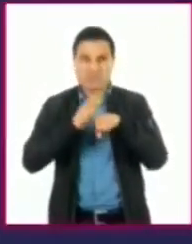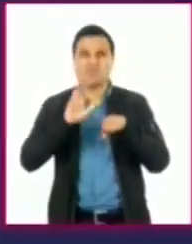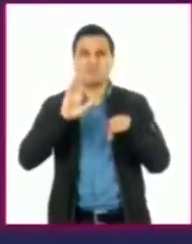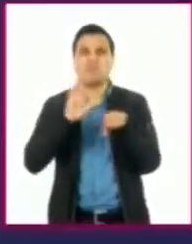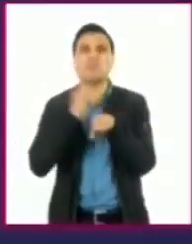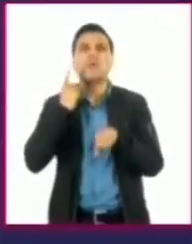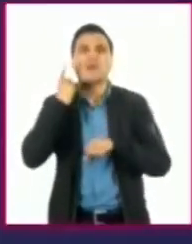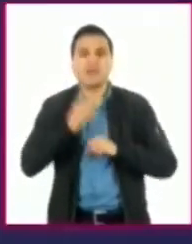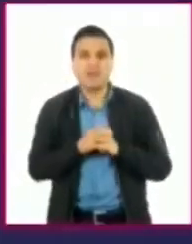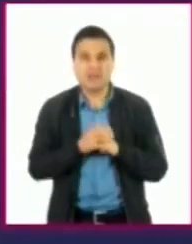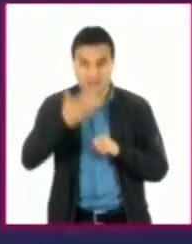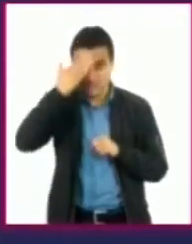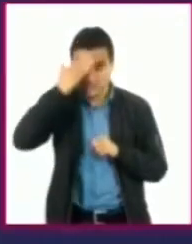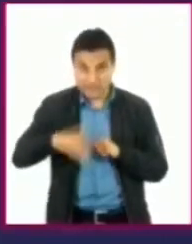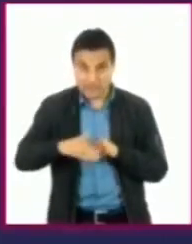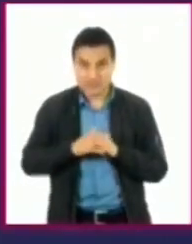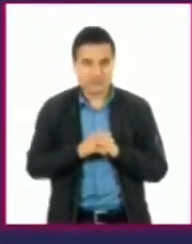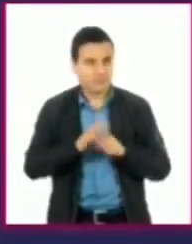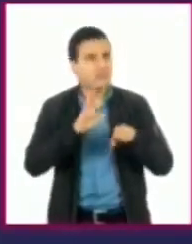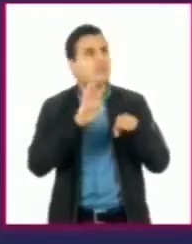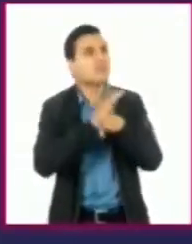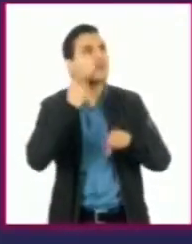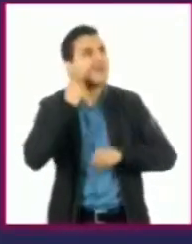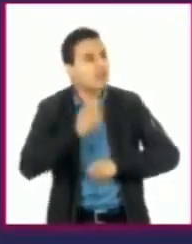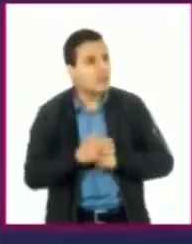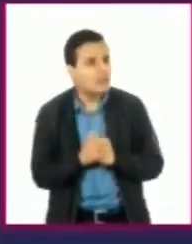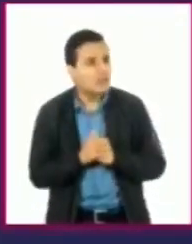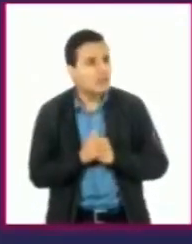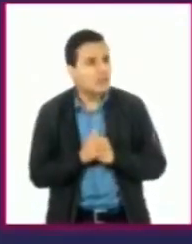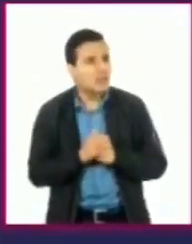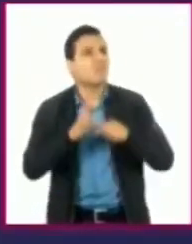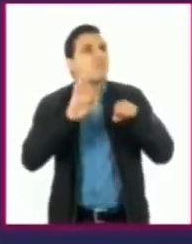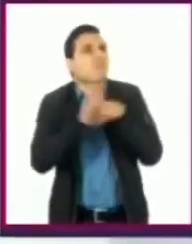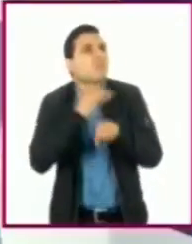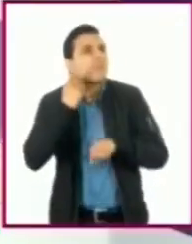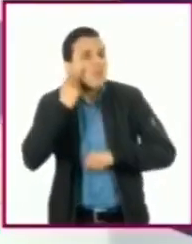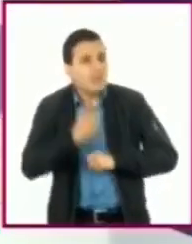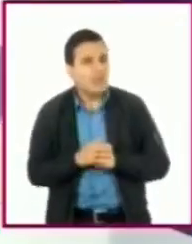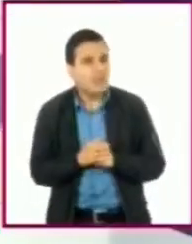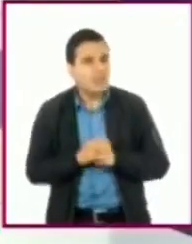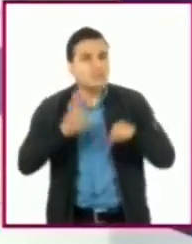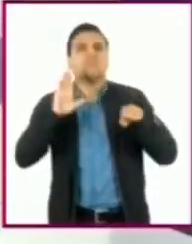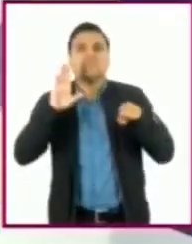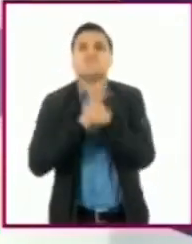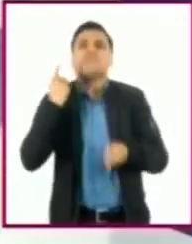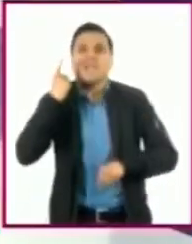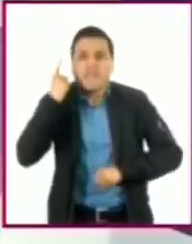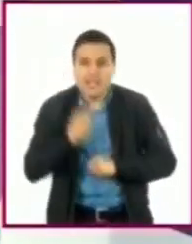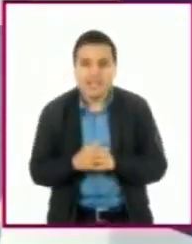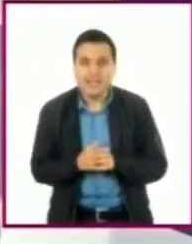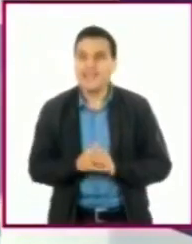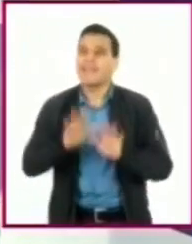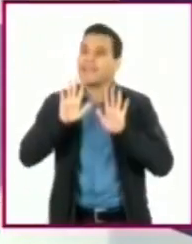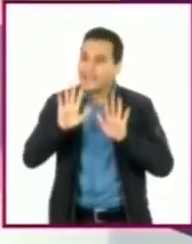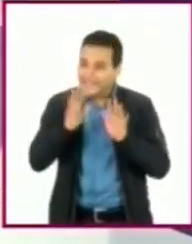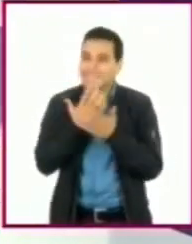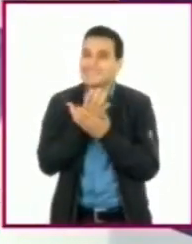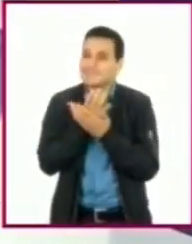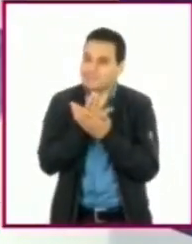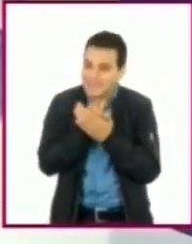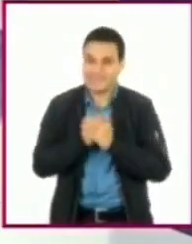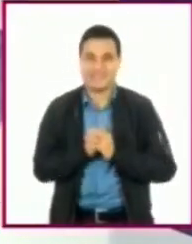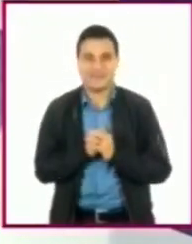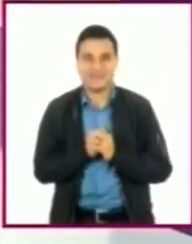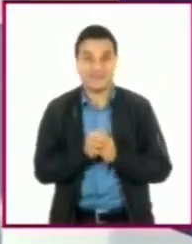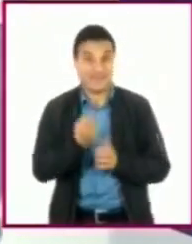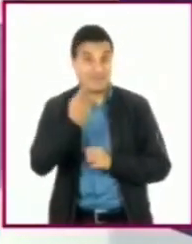Sí, ¿por qué? ¿Por qué? ¿Por qué? Permíteme un momento. Vamos